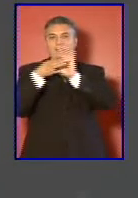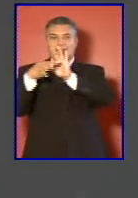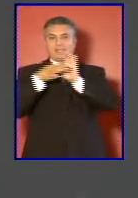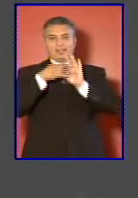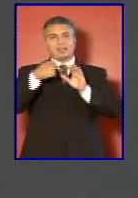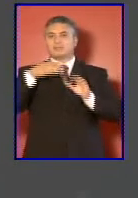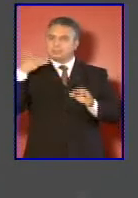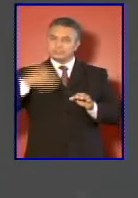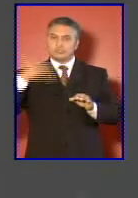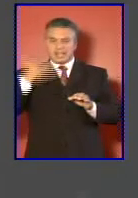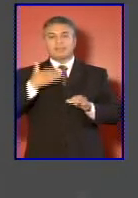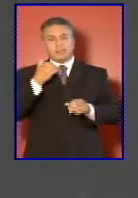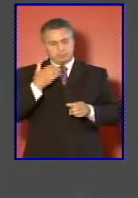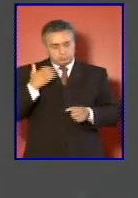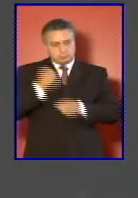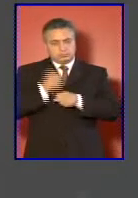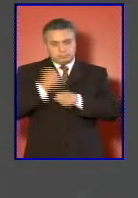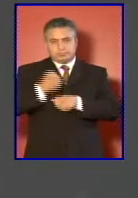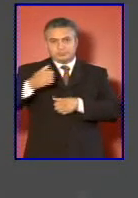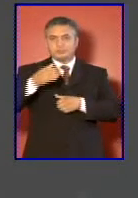en el retiro de escombros